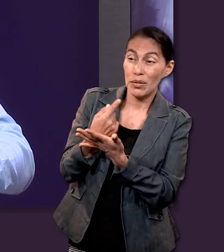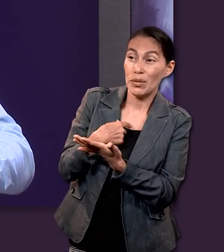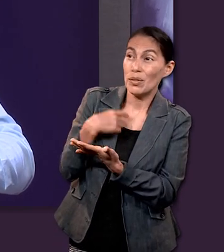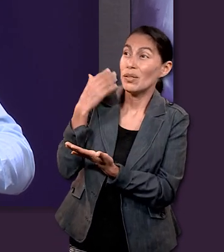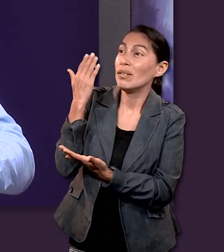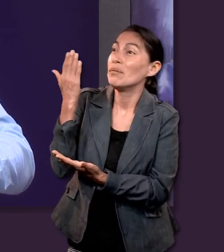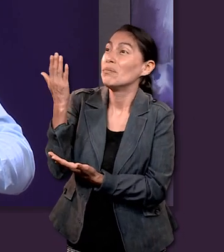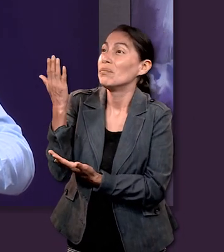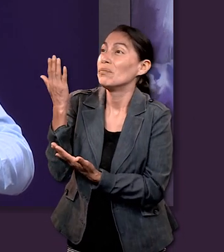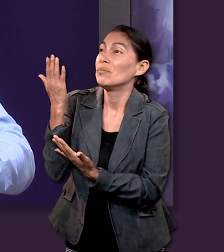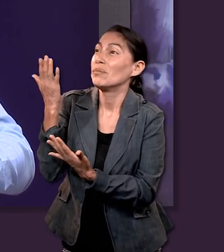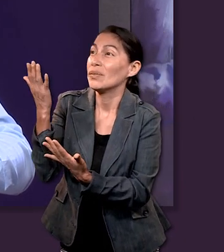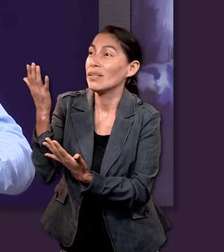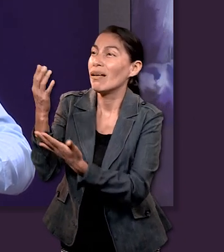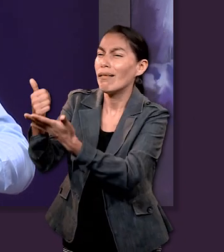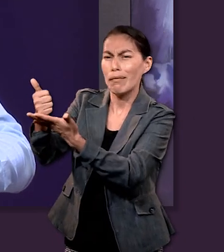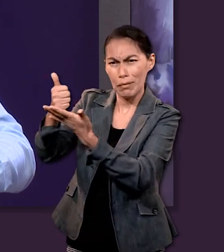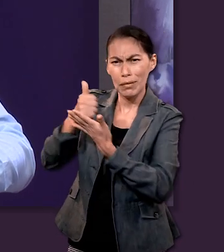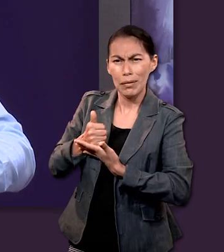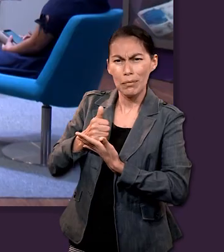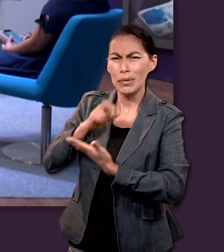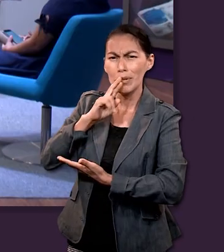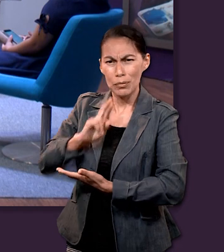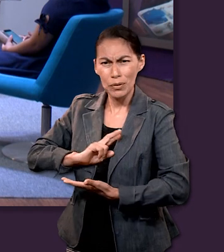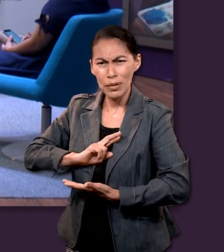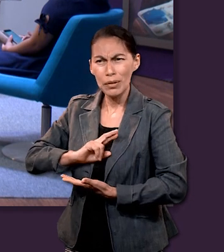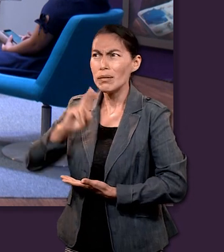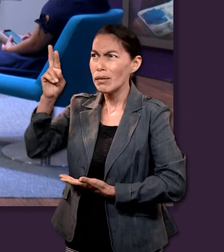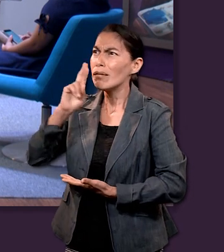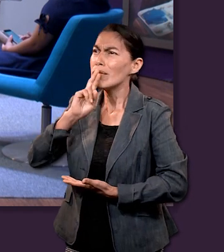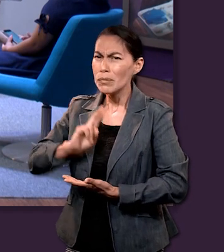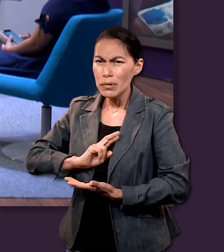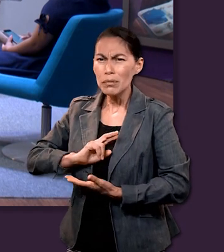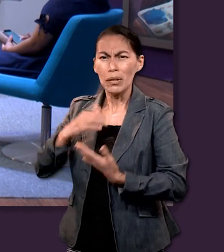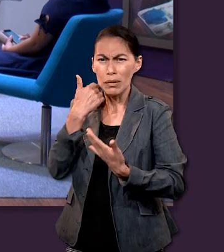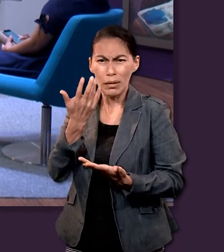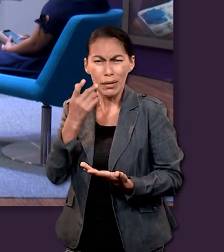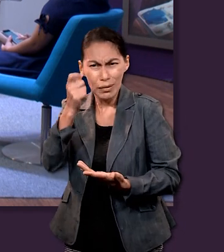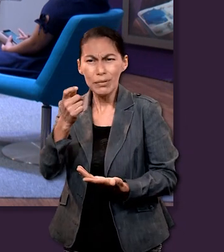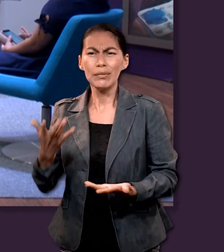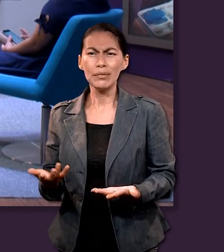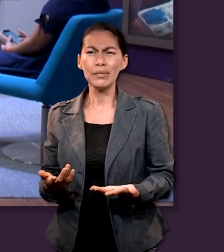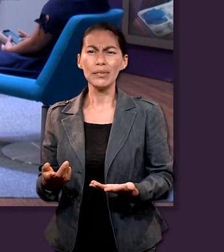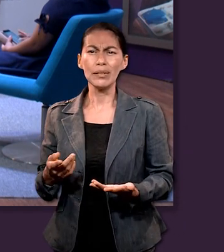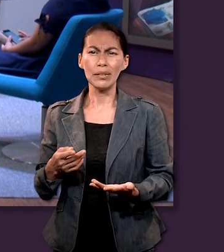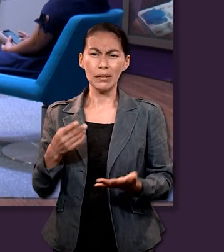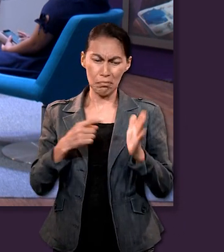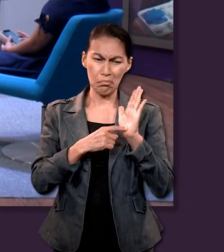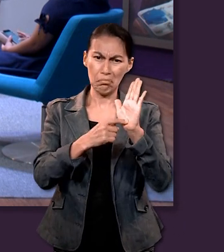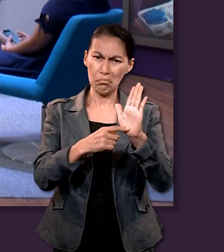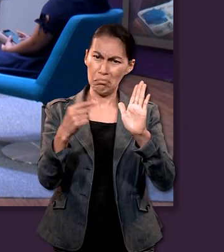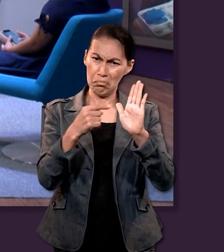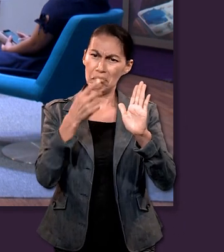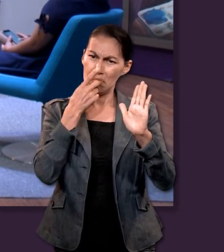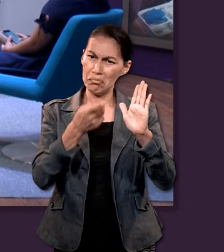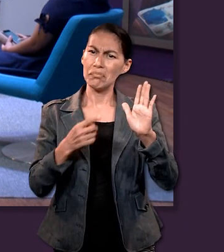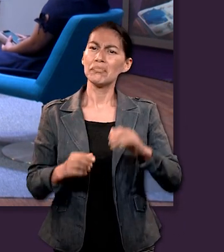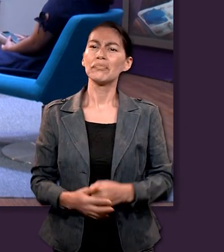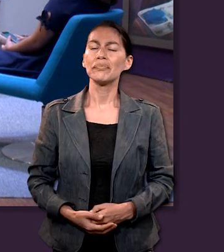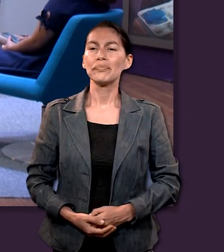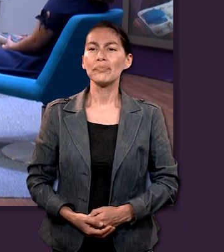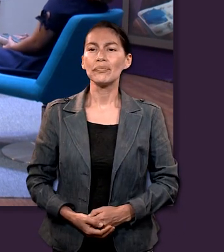nosotros le pidamos. Está dispuesto a ayudarnos, a respondernos. Eso es lo que podemos decir. Y eso lo